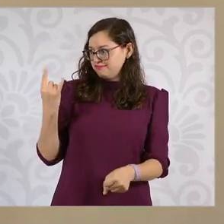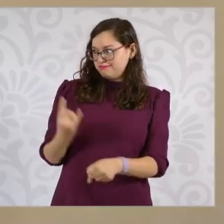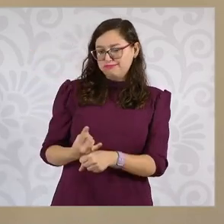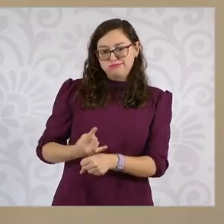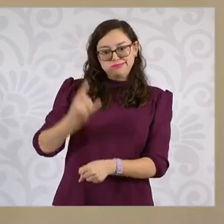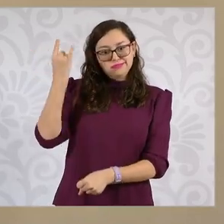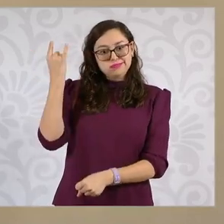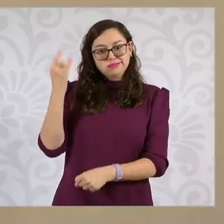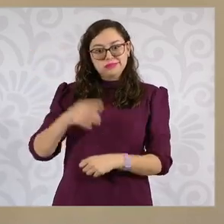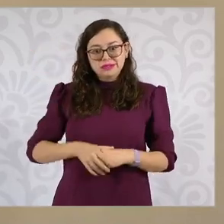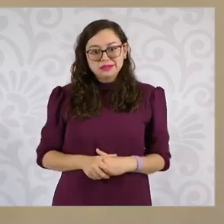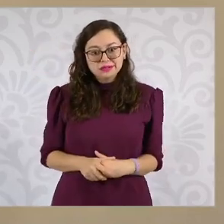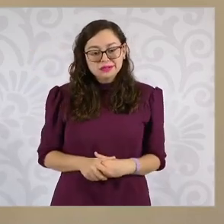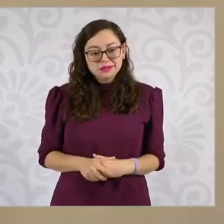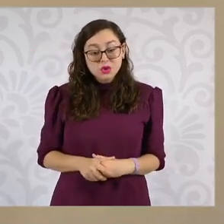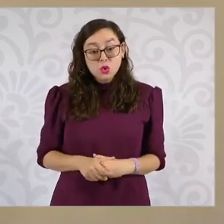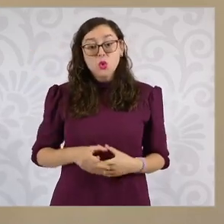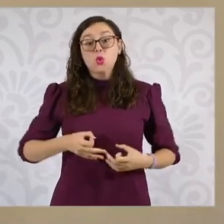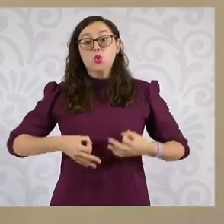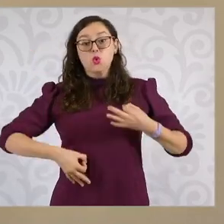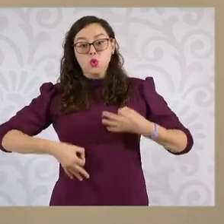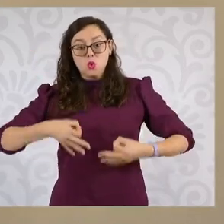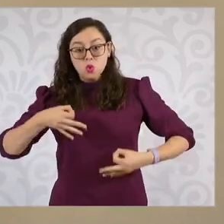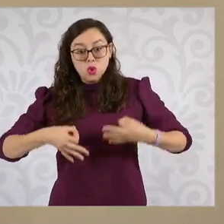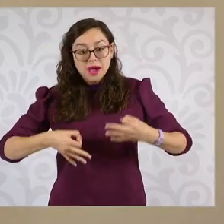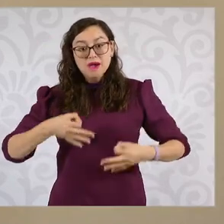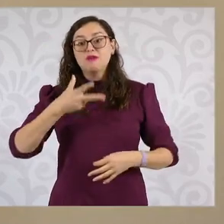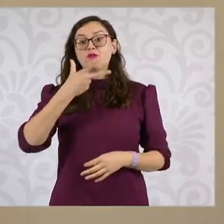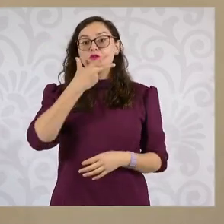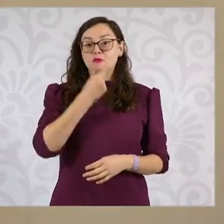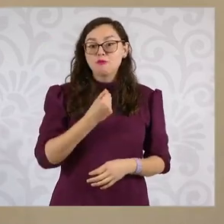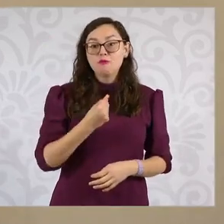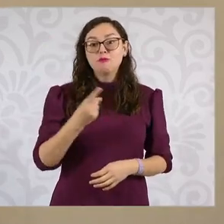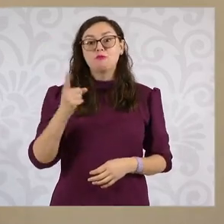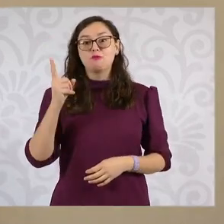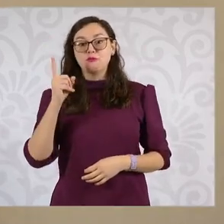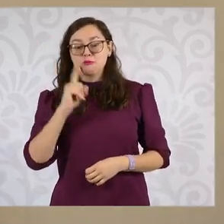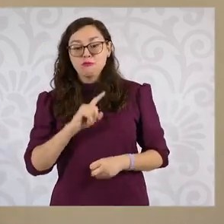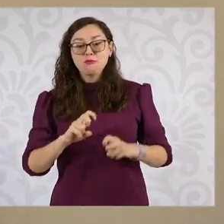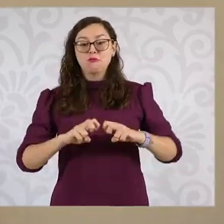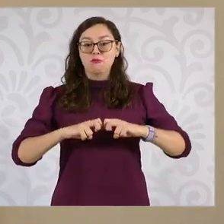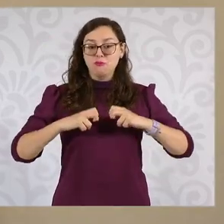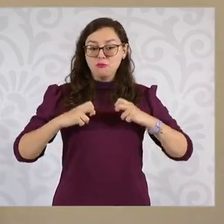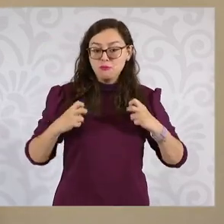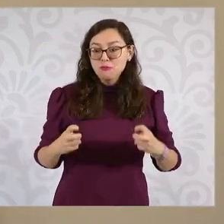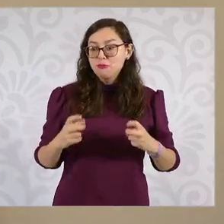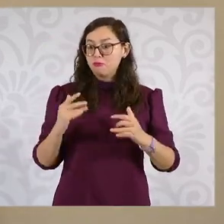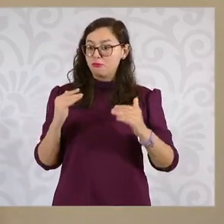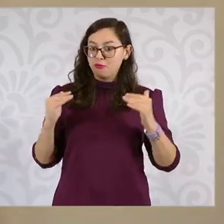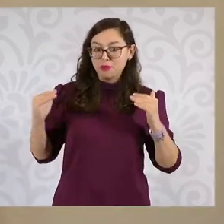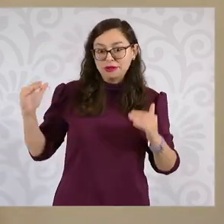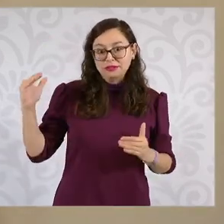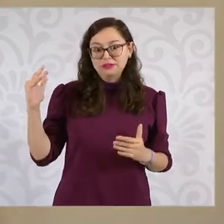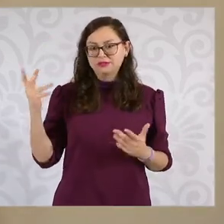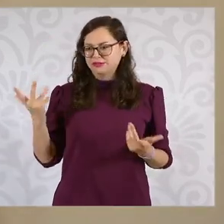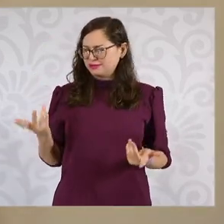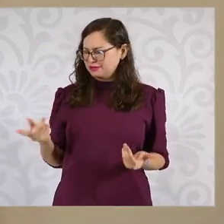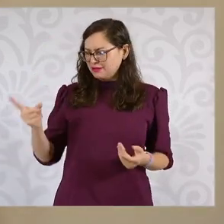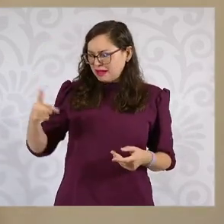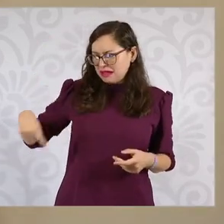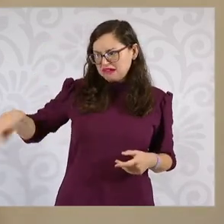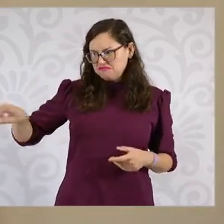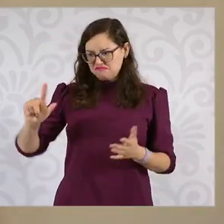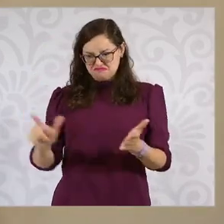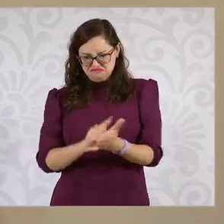Son los propios jueces, juezas, magistrados, ministros, ministras que están defendiendo sus